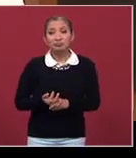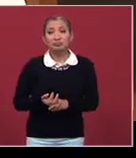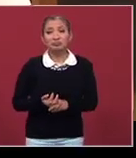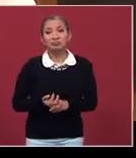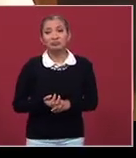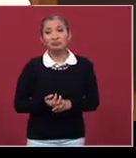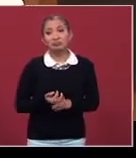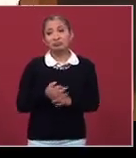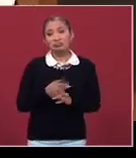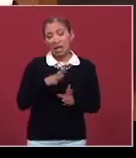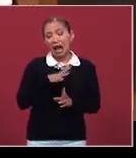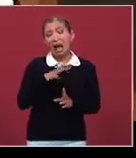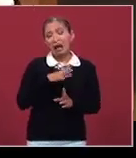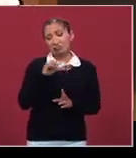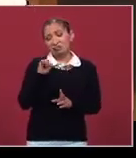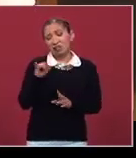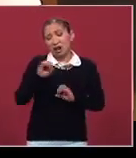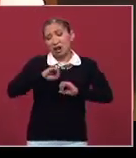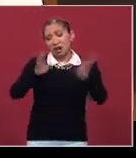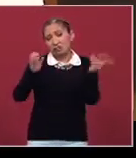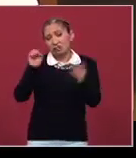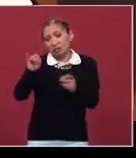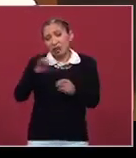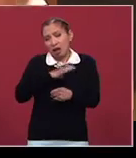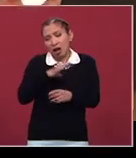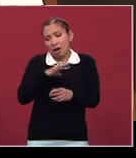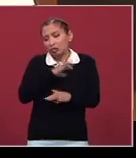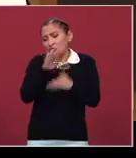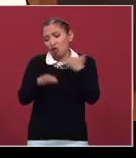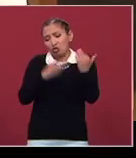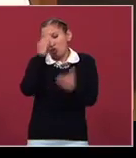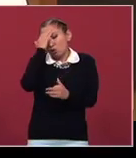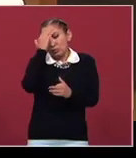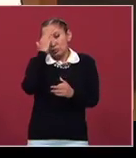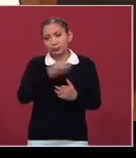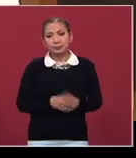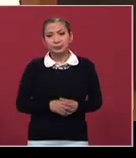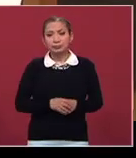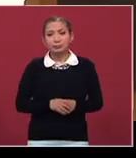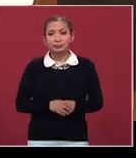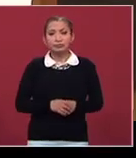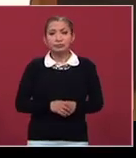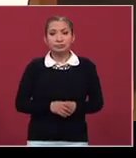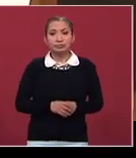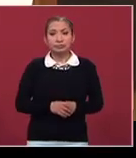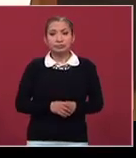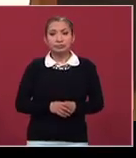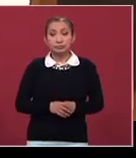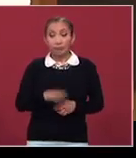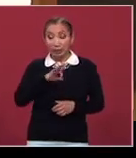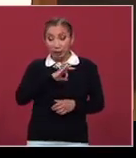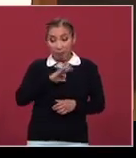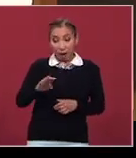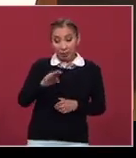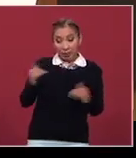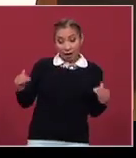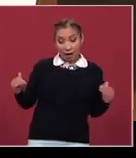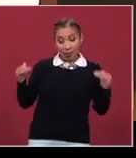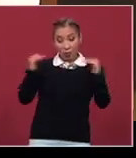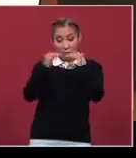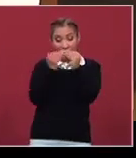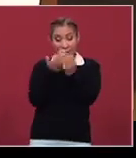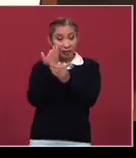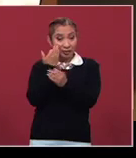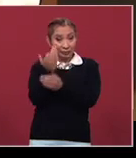sí, sí los tenemos, ¿qué te puedo decir? Todos los conocemos. Que estén a la altura de los